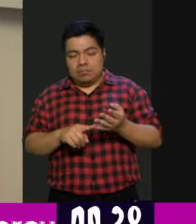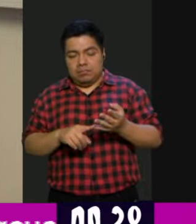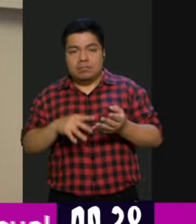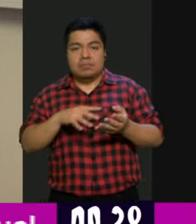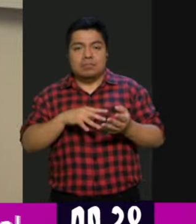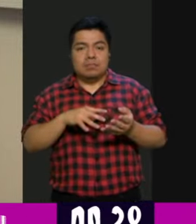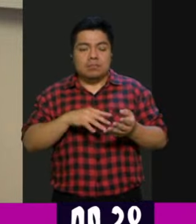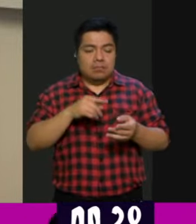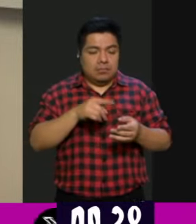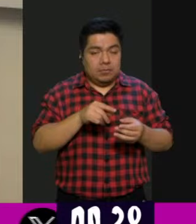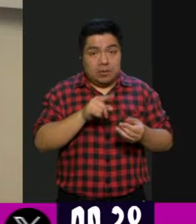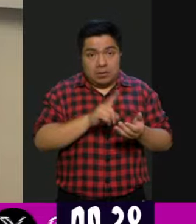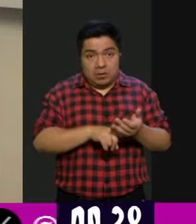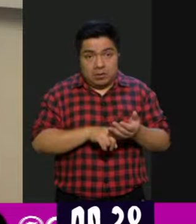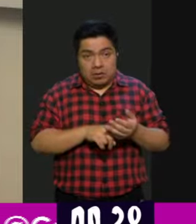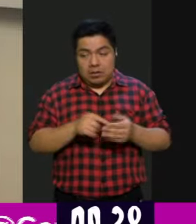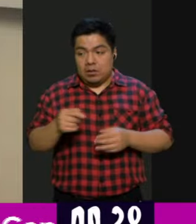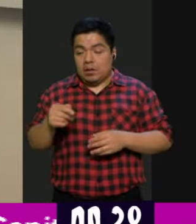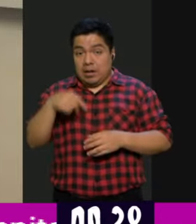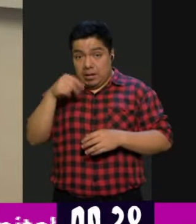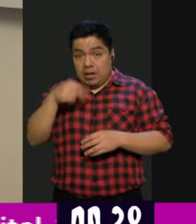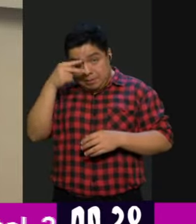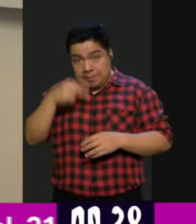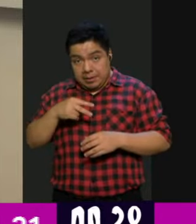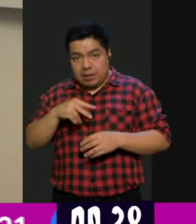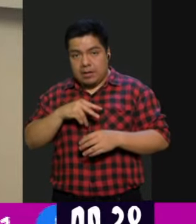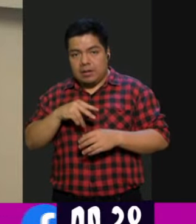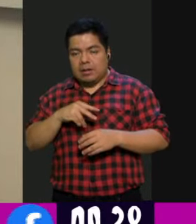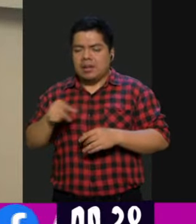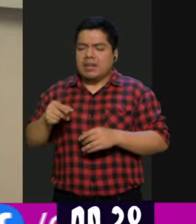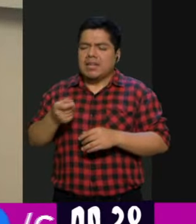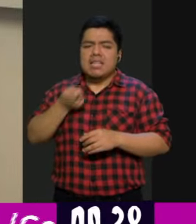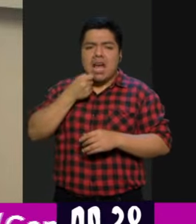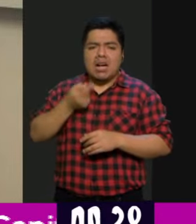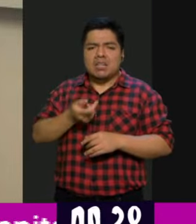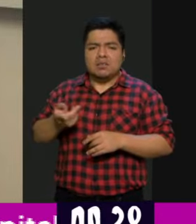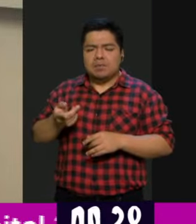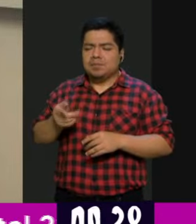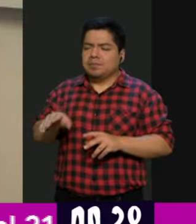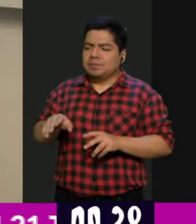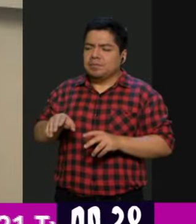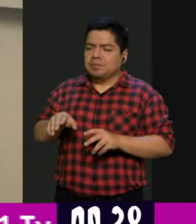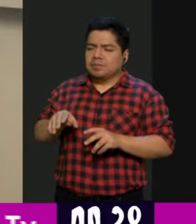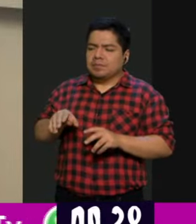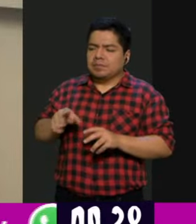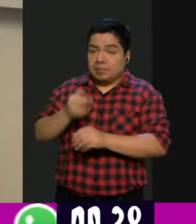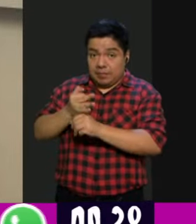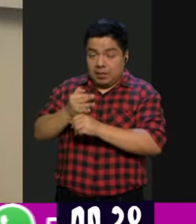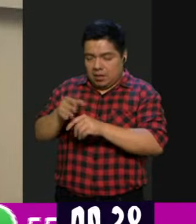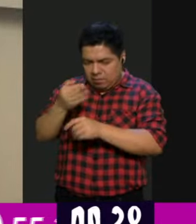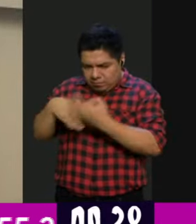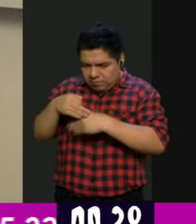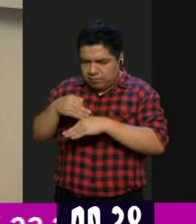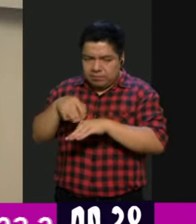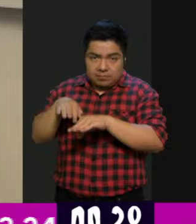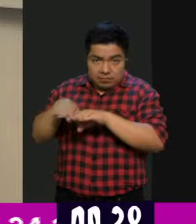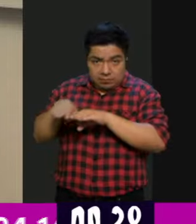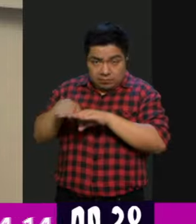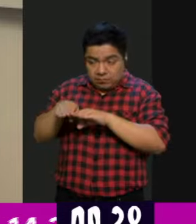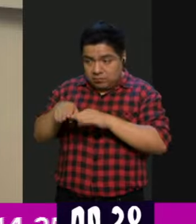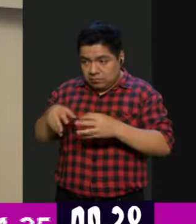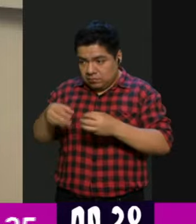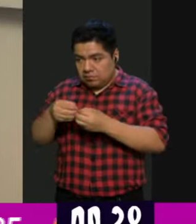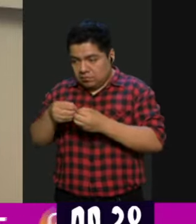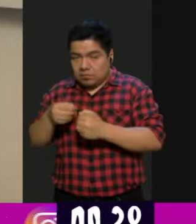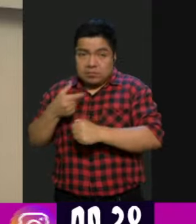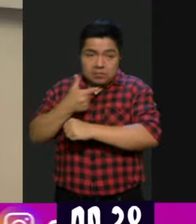laboratorio único en México y único en el mundo en el que van a trabajar el desarrollo de